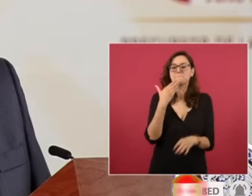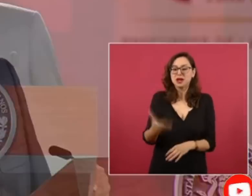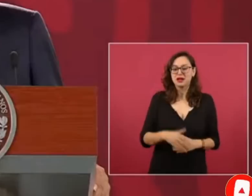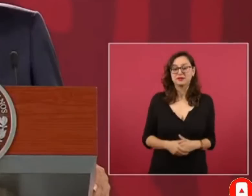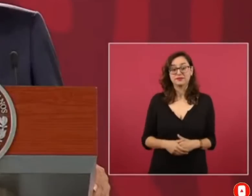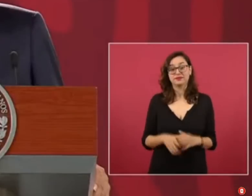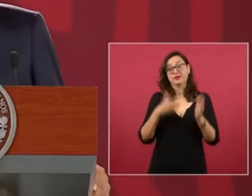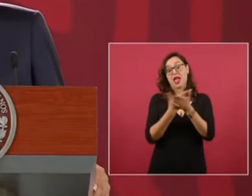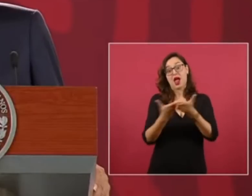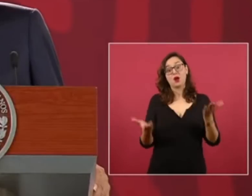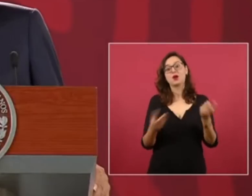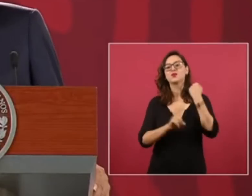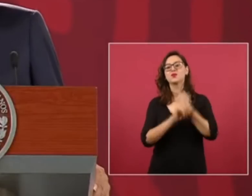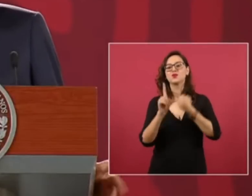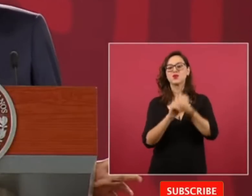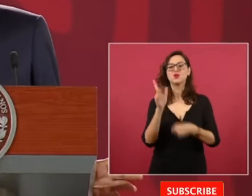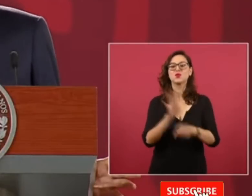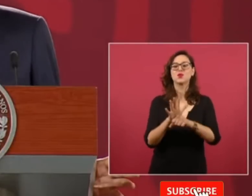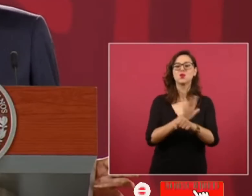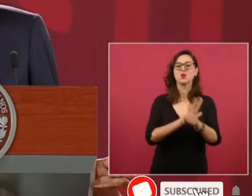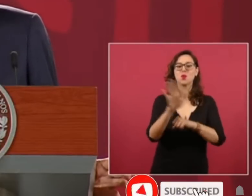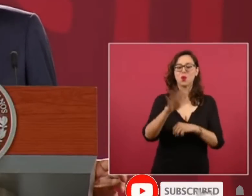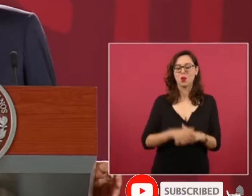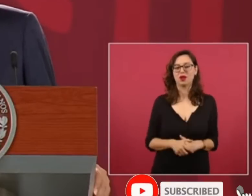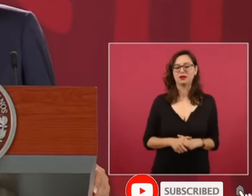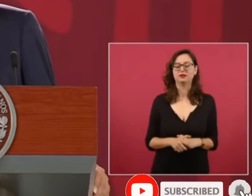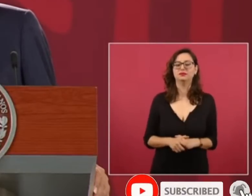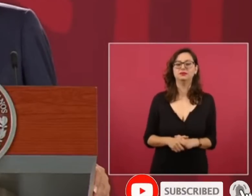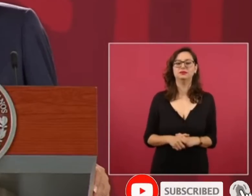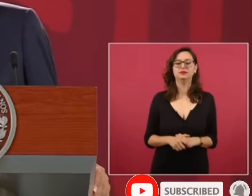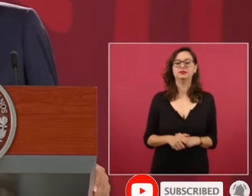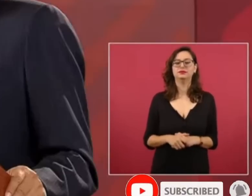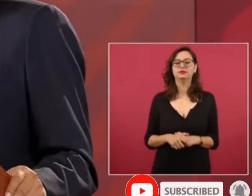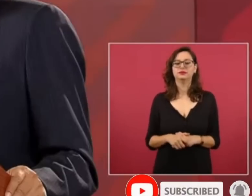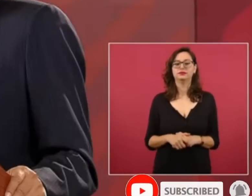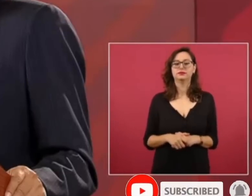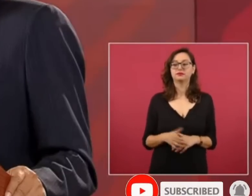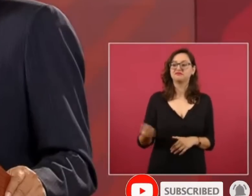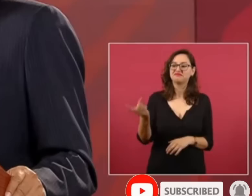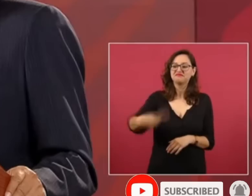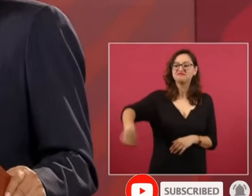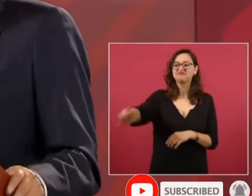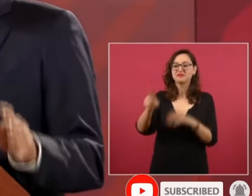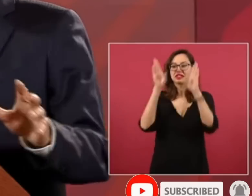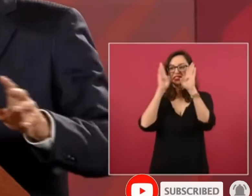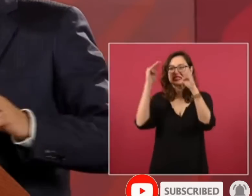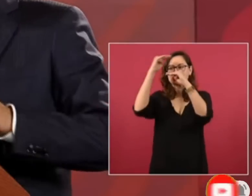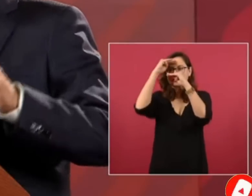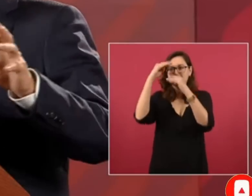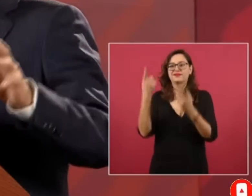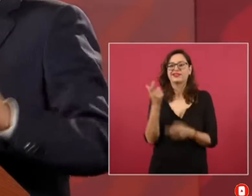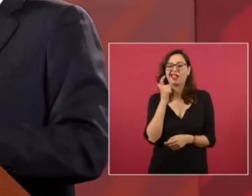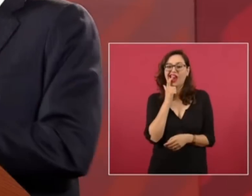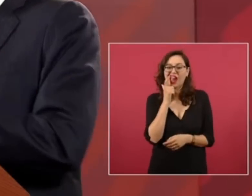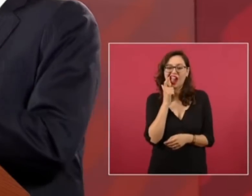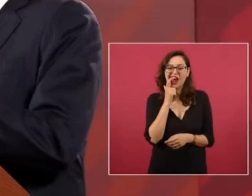los estrategas del conservadurismo están pendientes